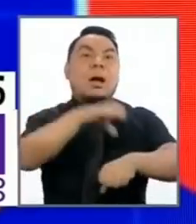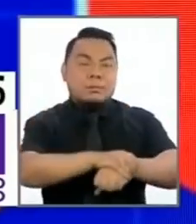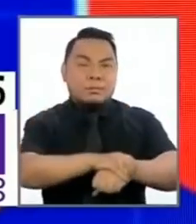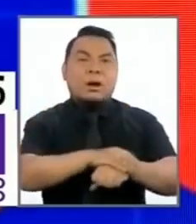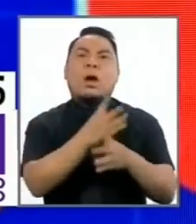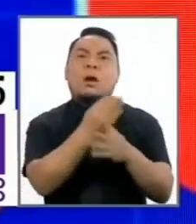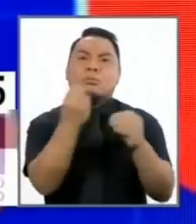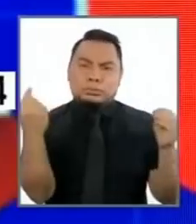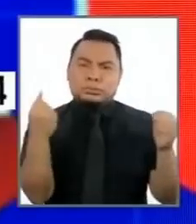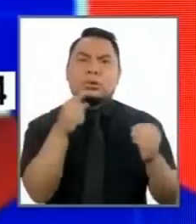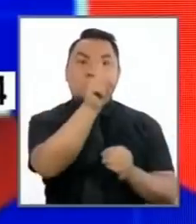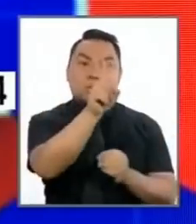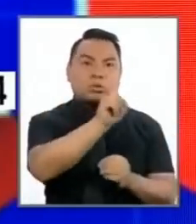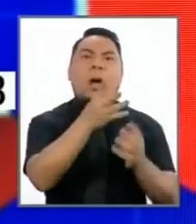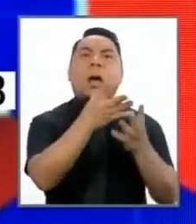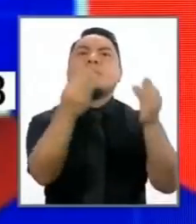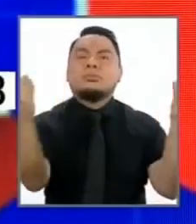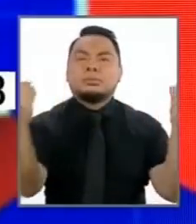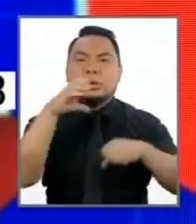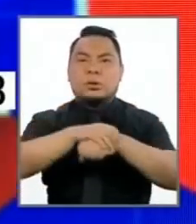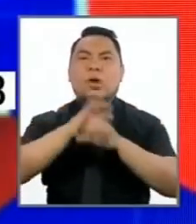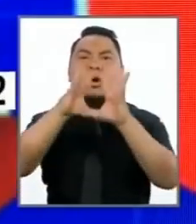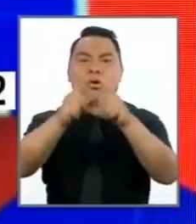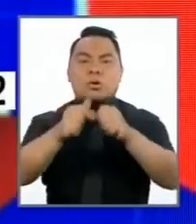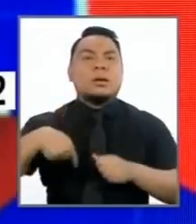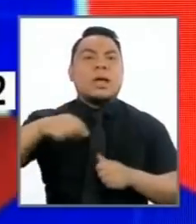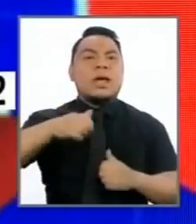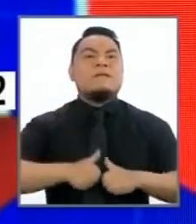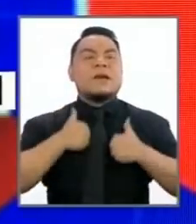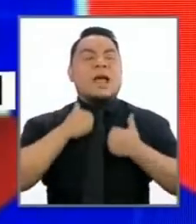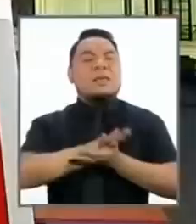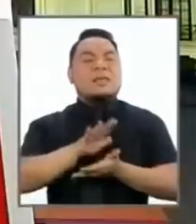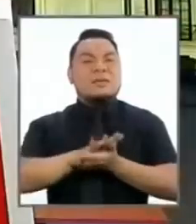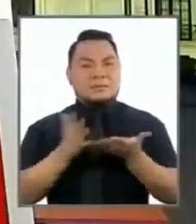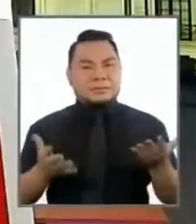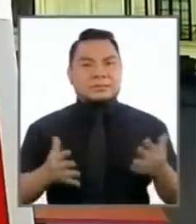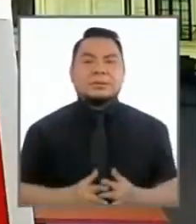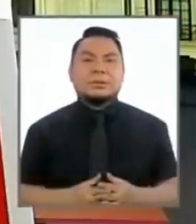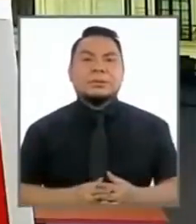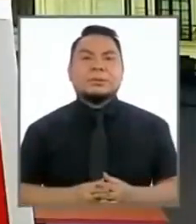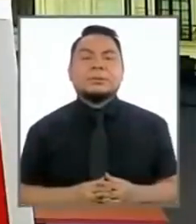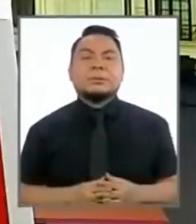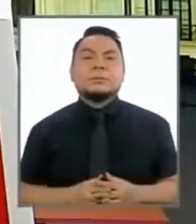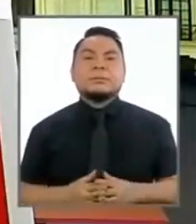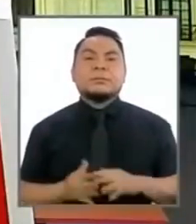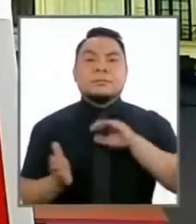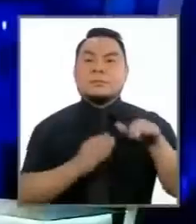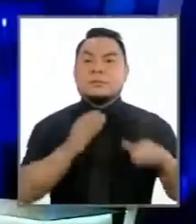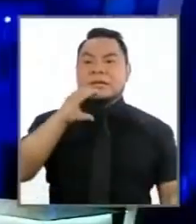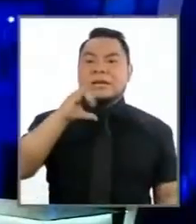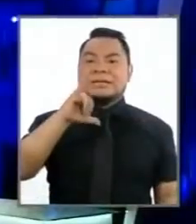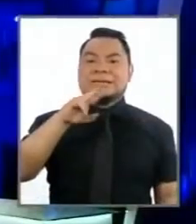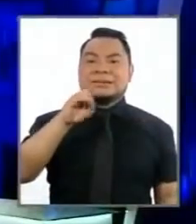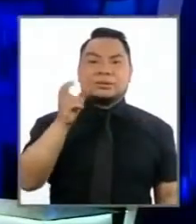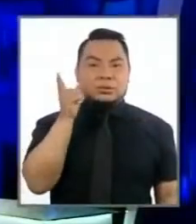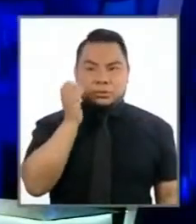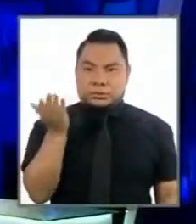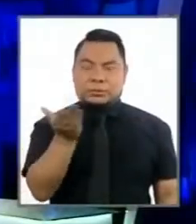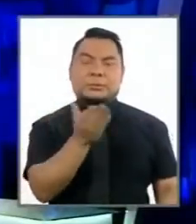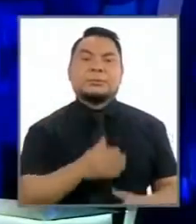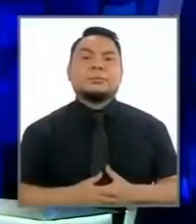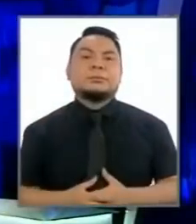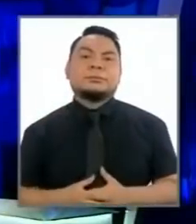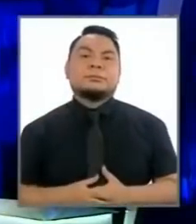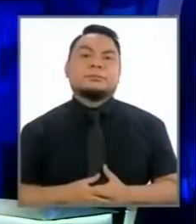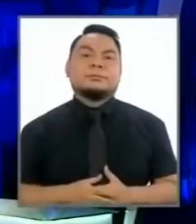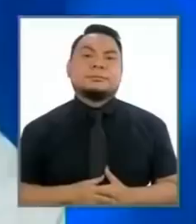sino a miles de tatanes, y hacer de nuestras vidas más tranquilas. Muy bien. Tenemos ahora el turno del señor Ciro Gálvez. Se lo escuchamos, señor Gálvez.